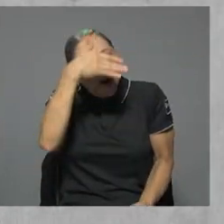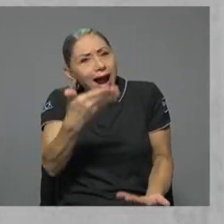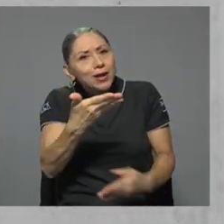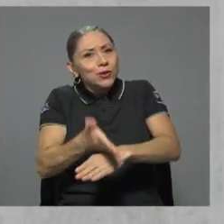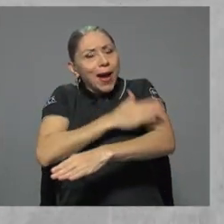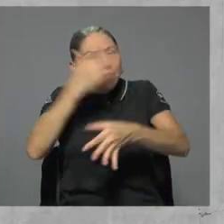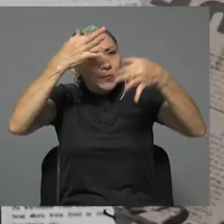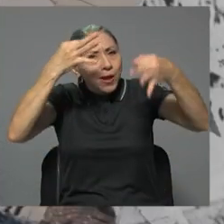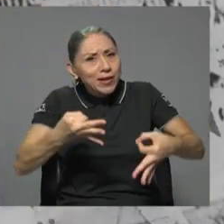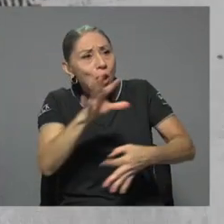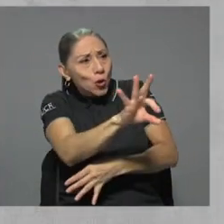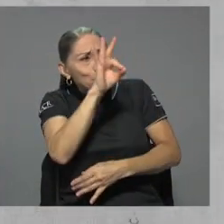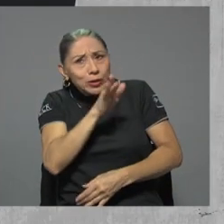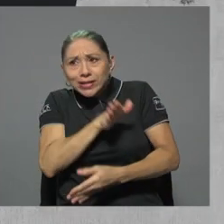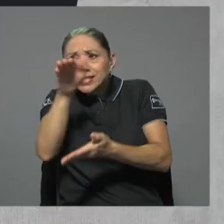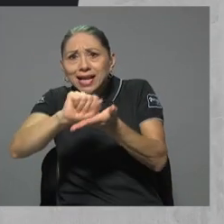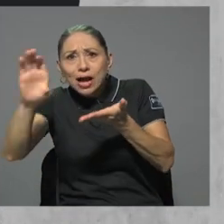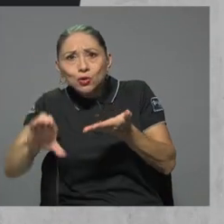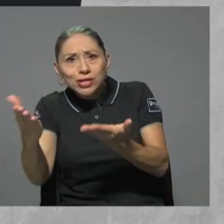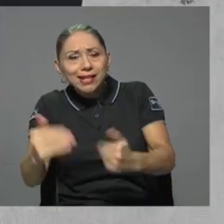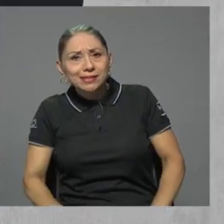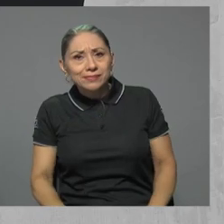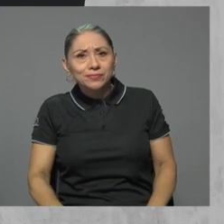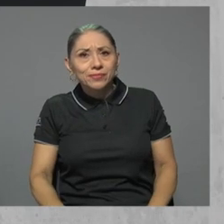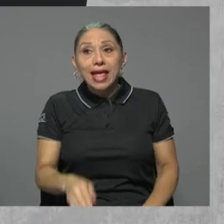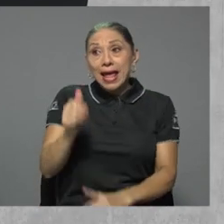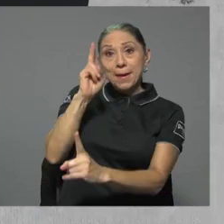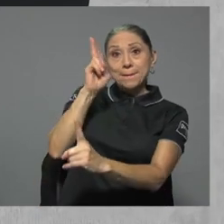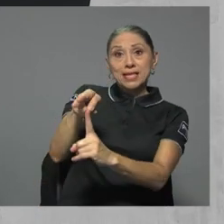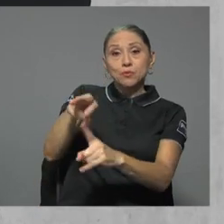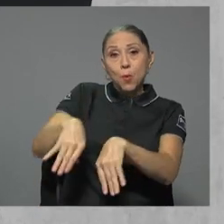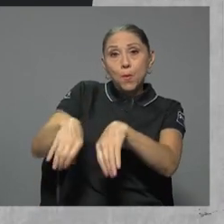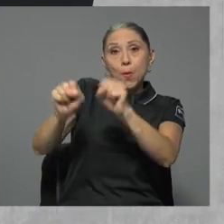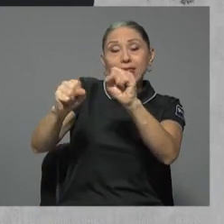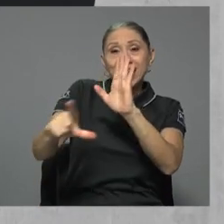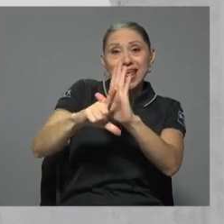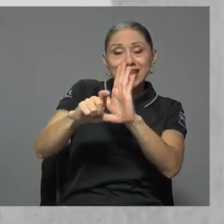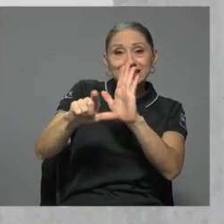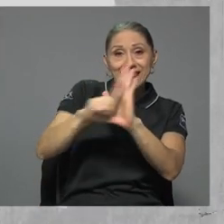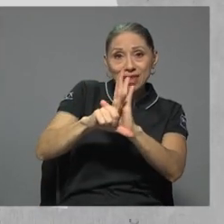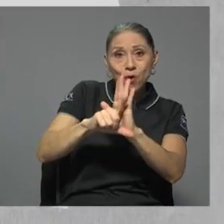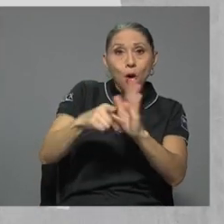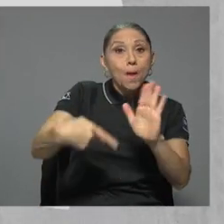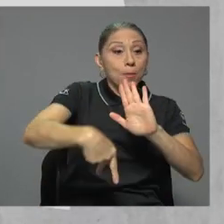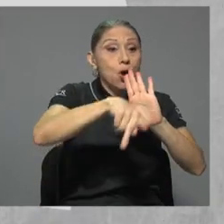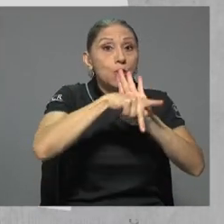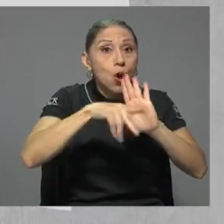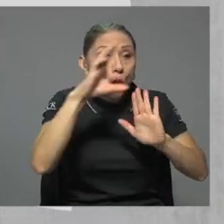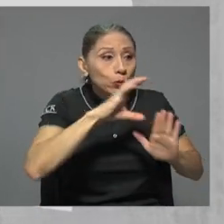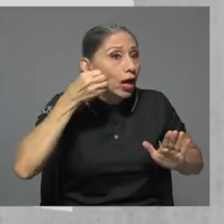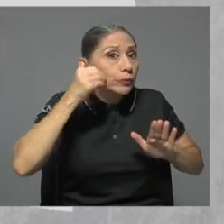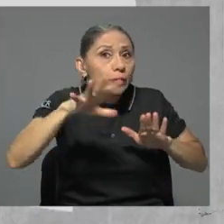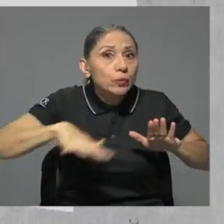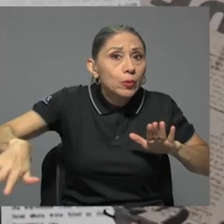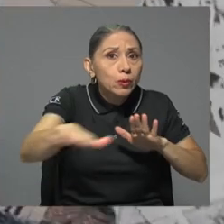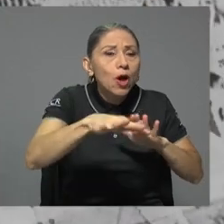lo invito a acercarse a Crucitas. El mismo poder legislativo que prohibió la minería industrial a cielo abierto mantiene dos